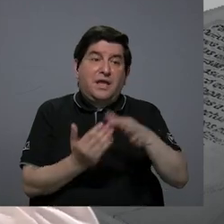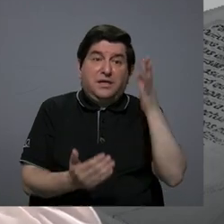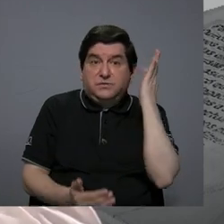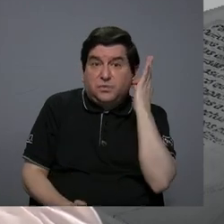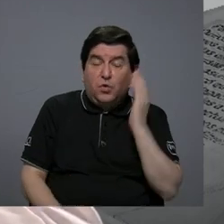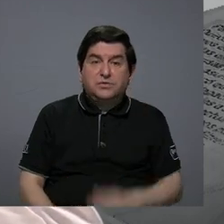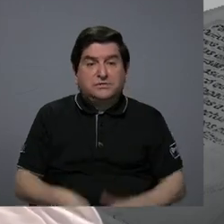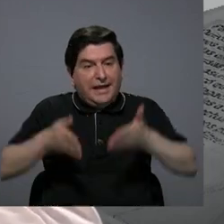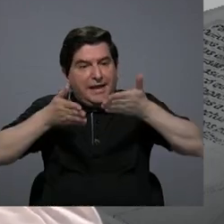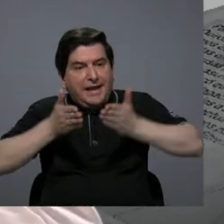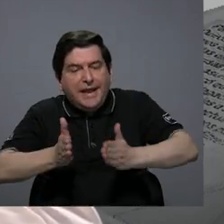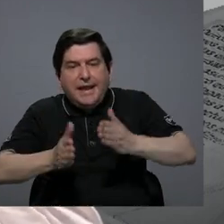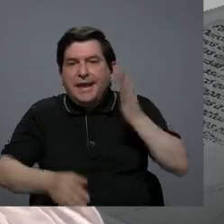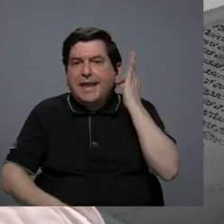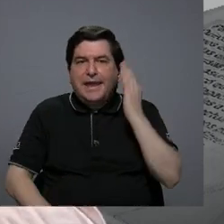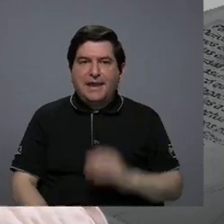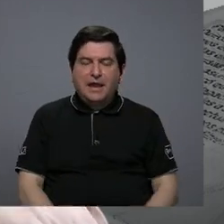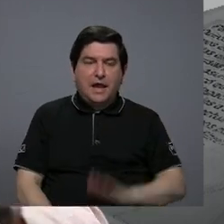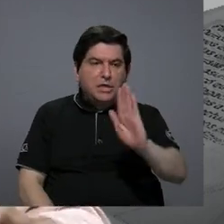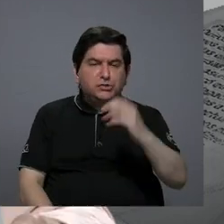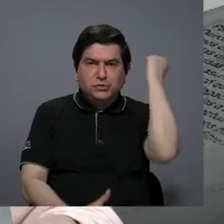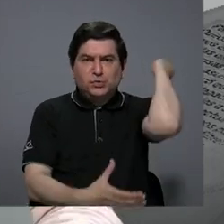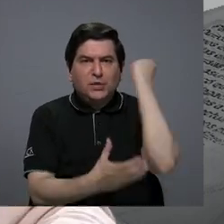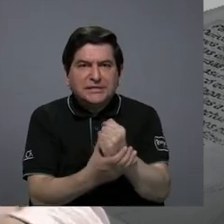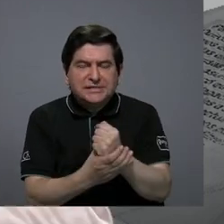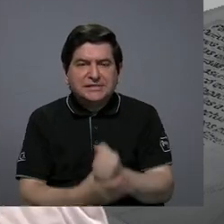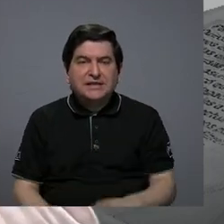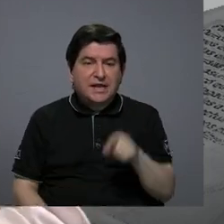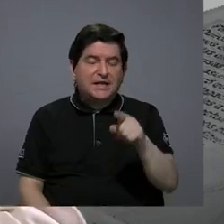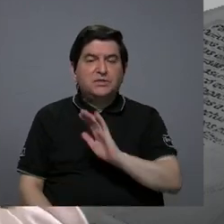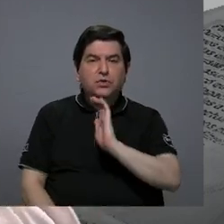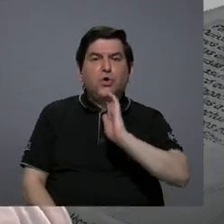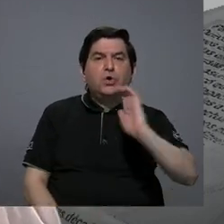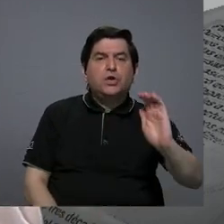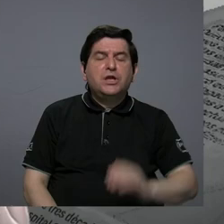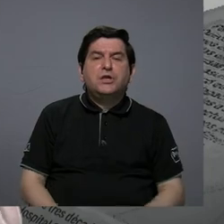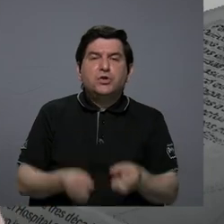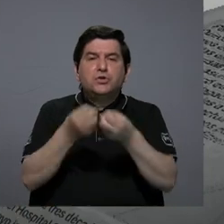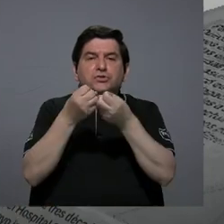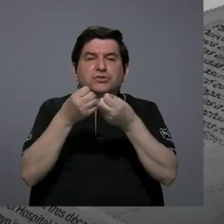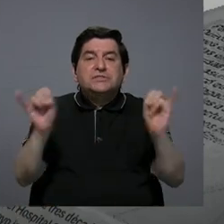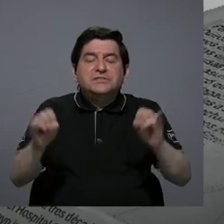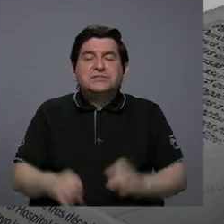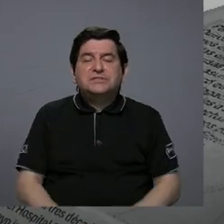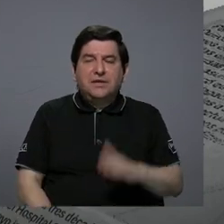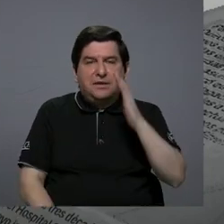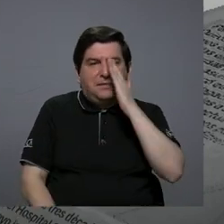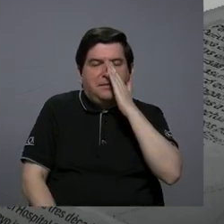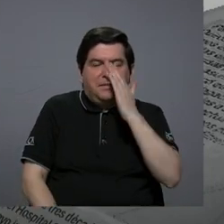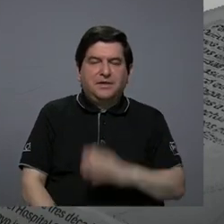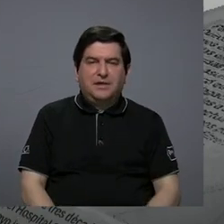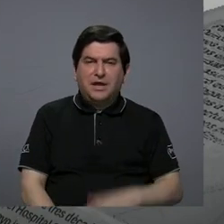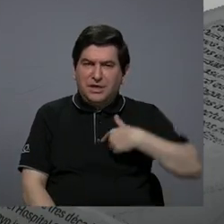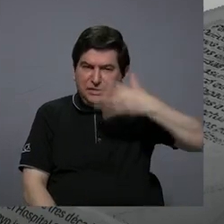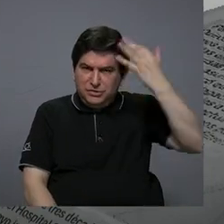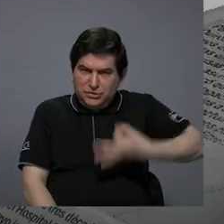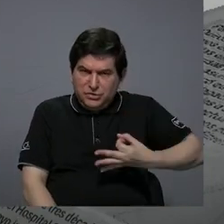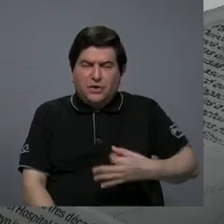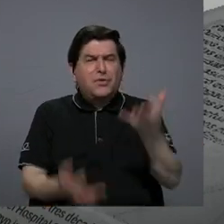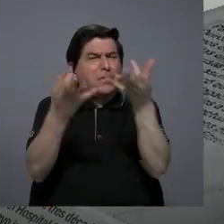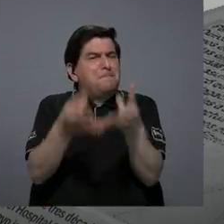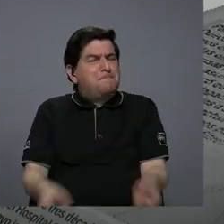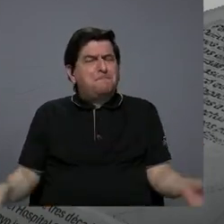hijas cuyos femicidios dejan a esos niños huérfanos entonces yo creo que es muy